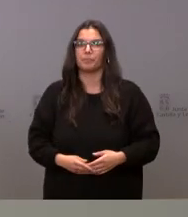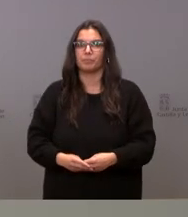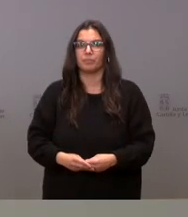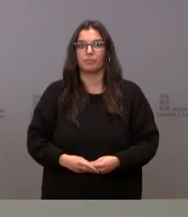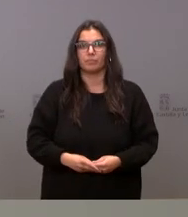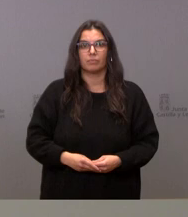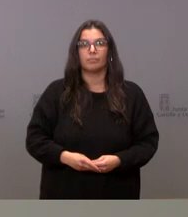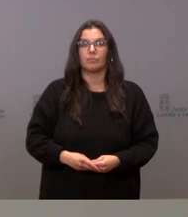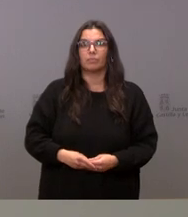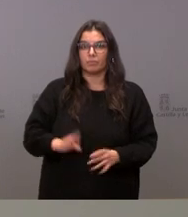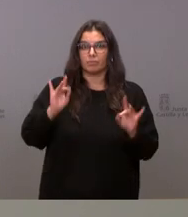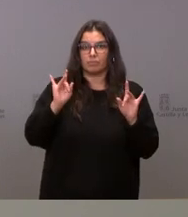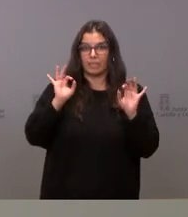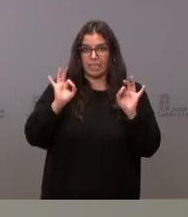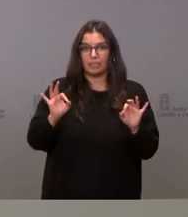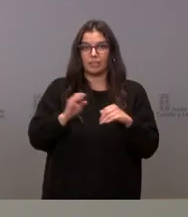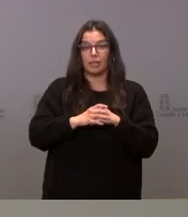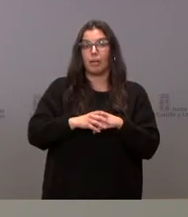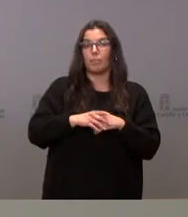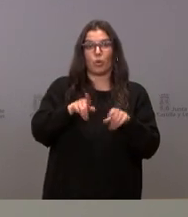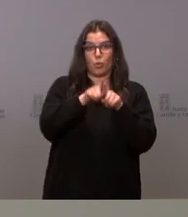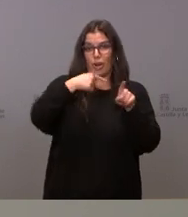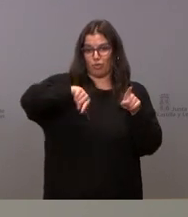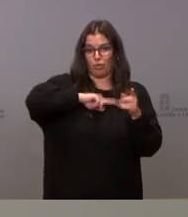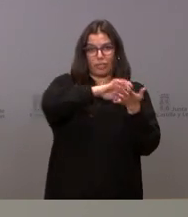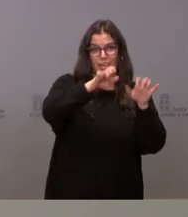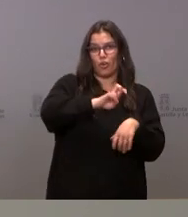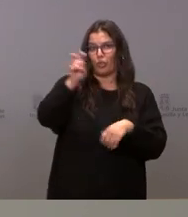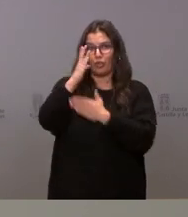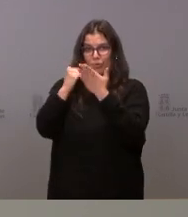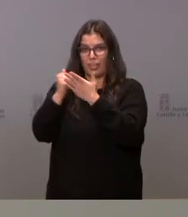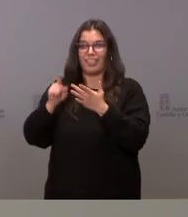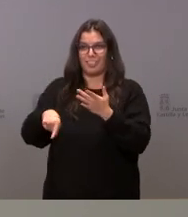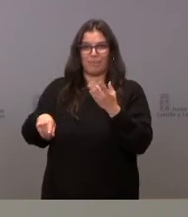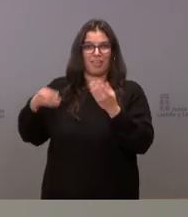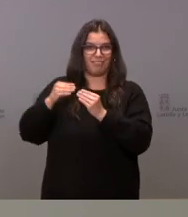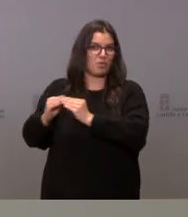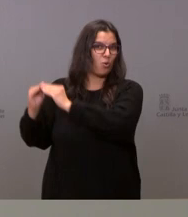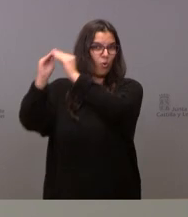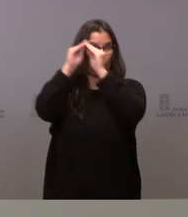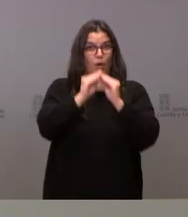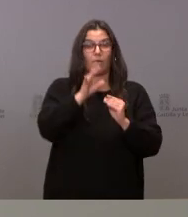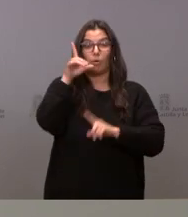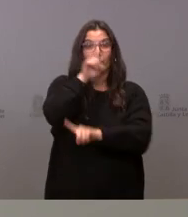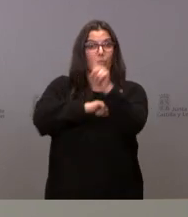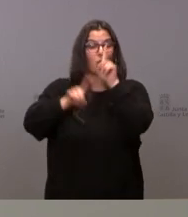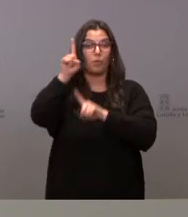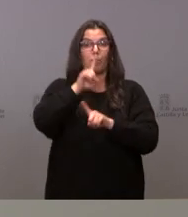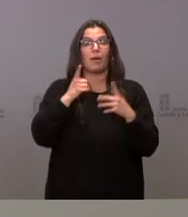Totalmente, totalmente cierto, pero igual que Castilla y León, todas las comunidades autónomas. Estamos con un problema de